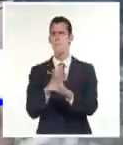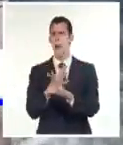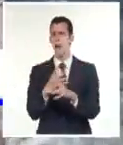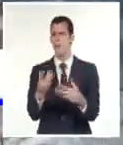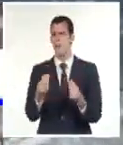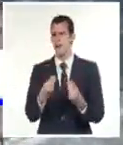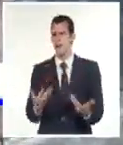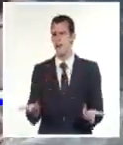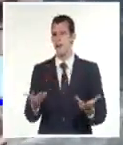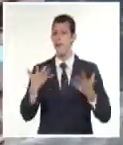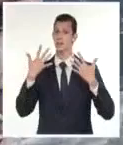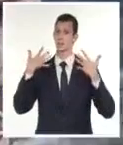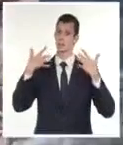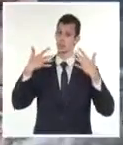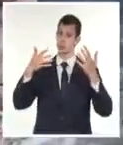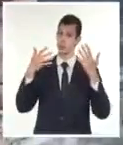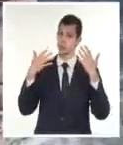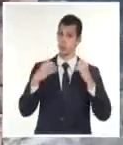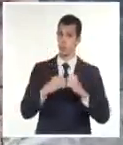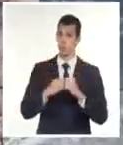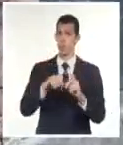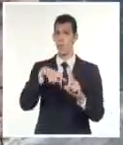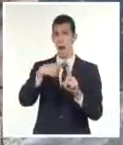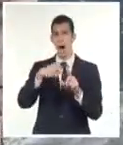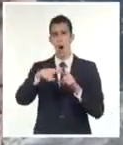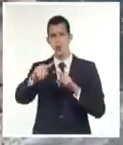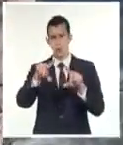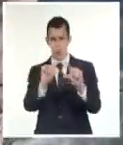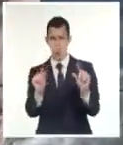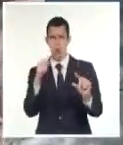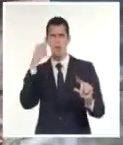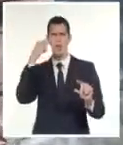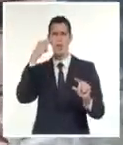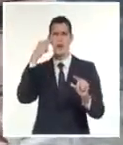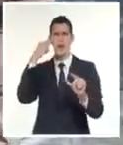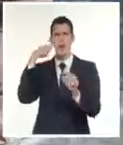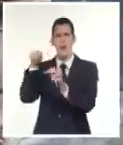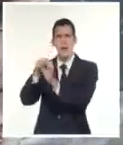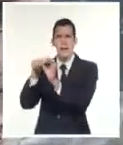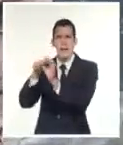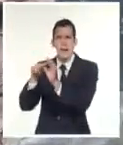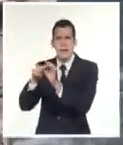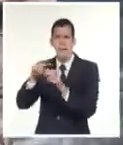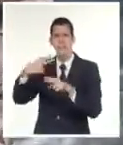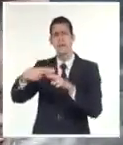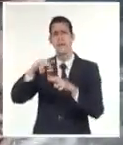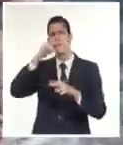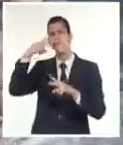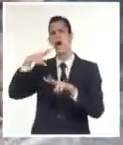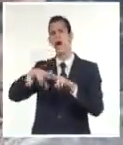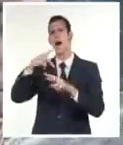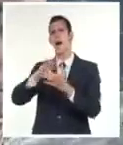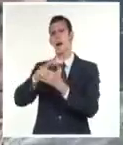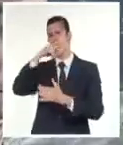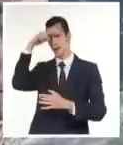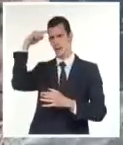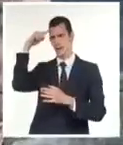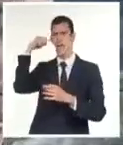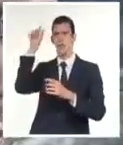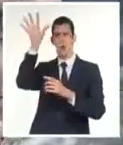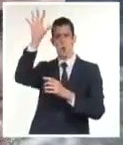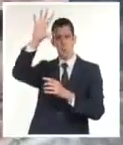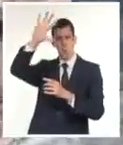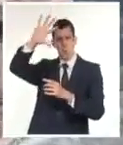calor. Y también hay una vaguada, pero la vaguada está aquí en las Bahamas y se está aproximando a la zona de las